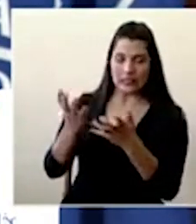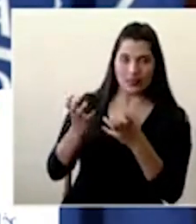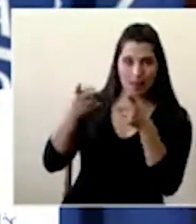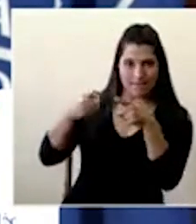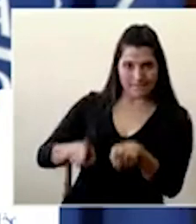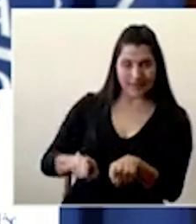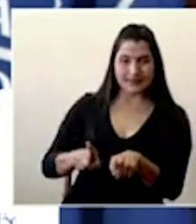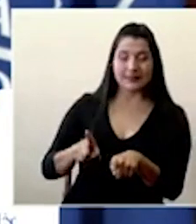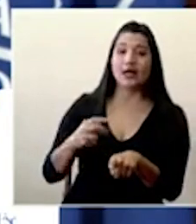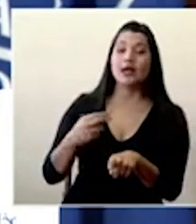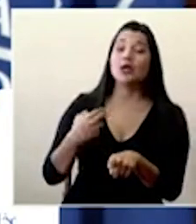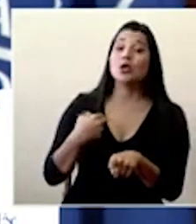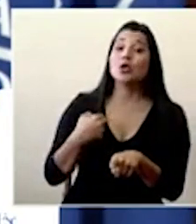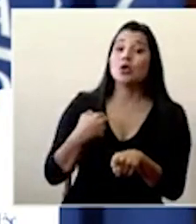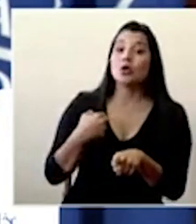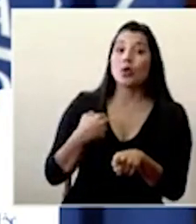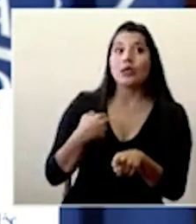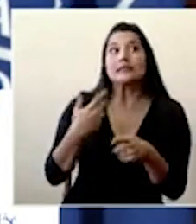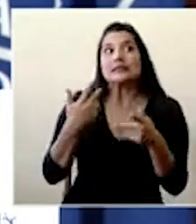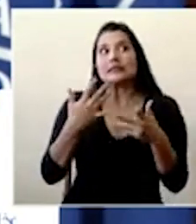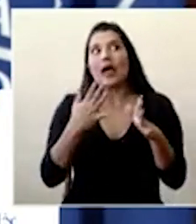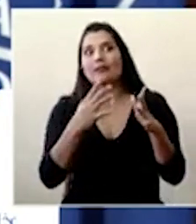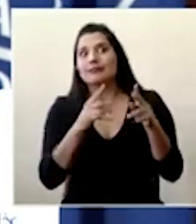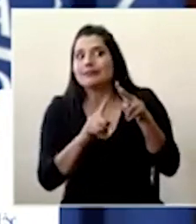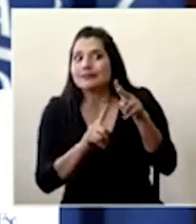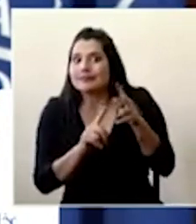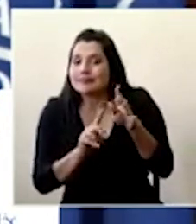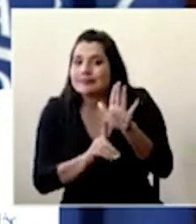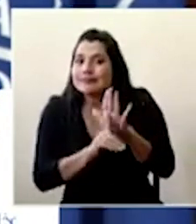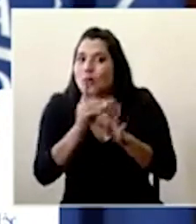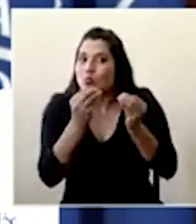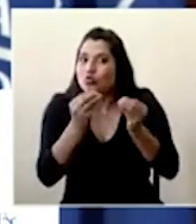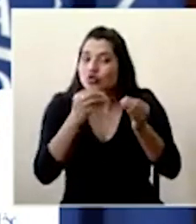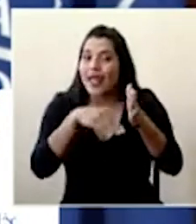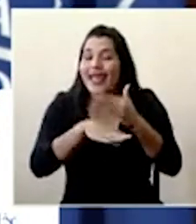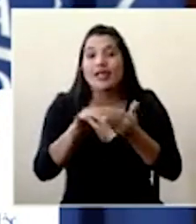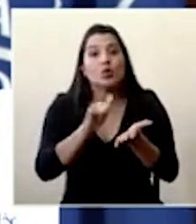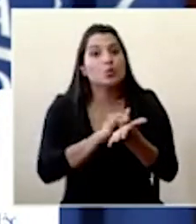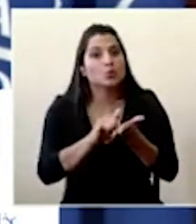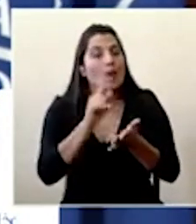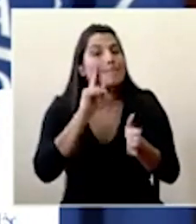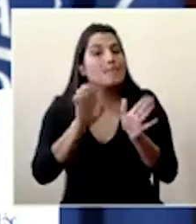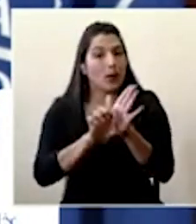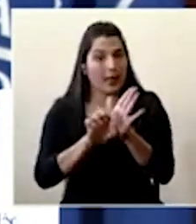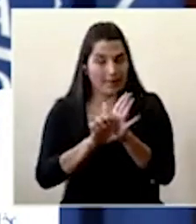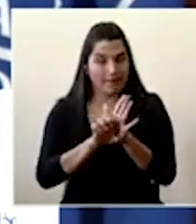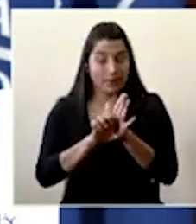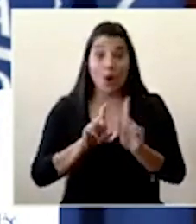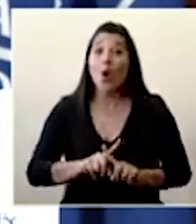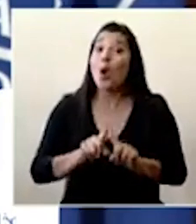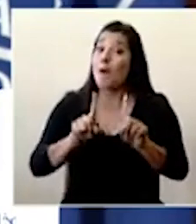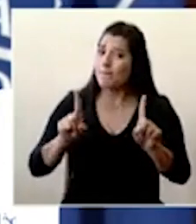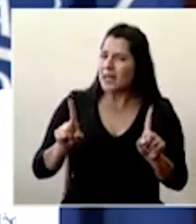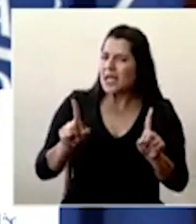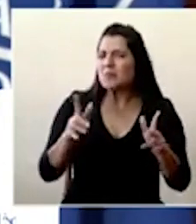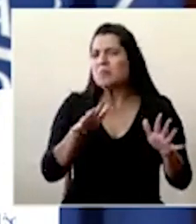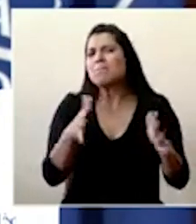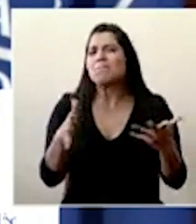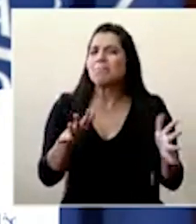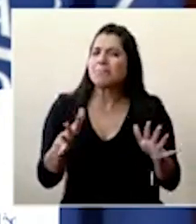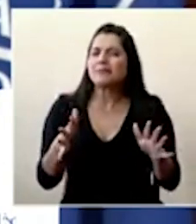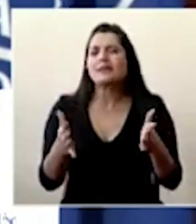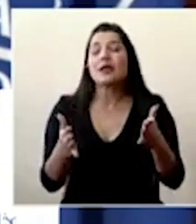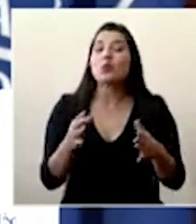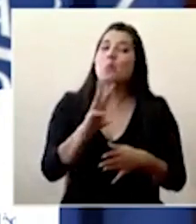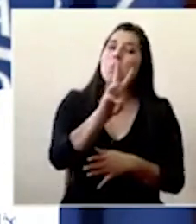pues viendo y se realizando en New York por ejemplo pero lo que sí es cierto es que se ha dicho que puede enfermar entre un 20 a un 60%